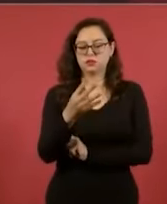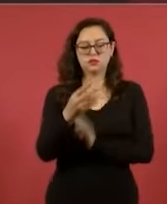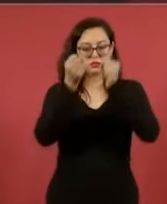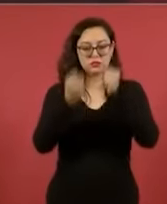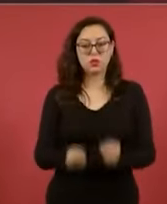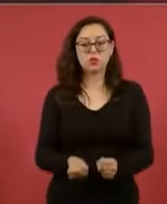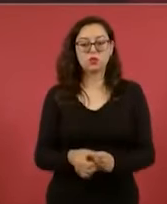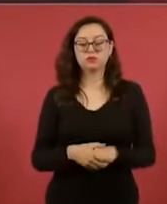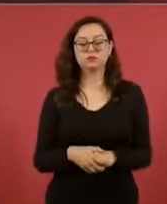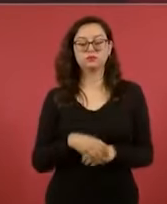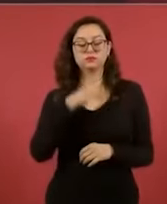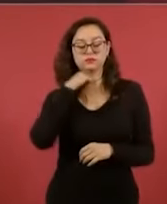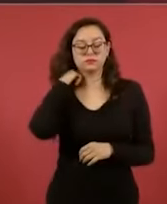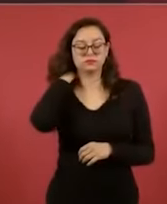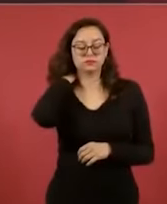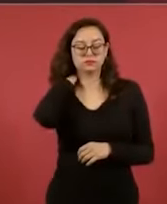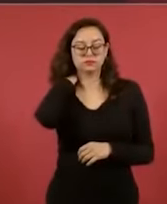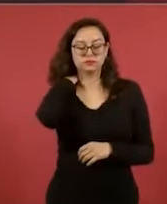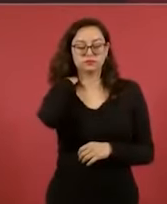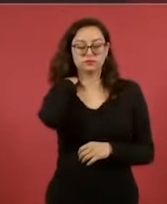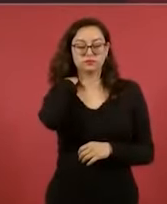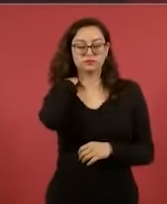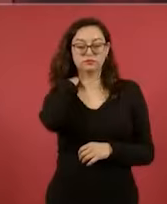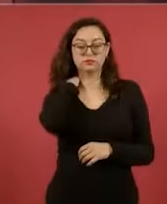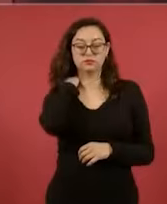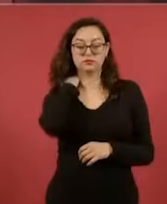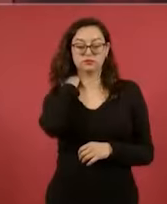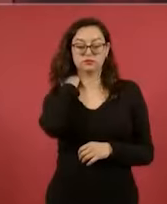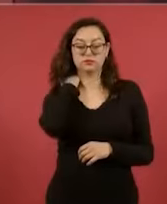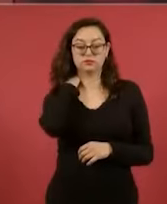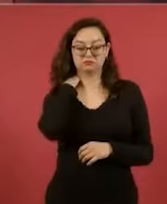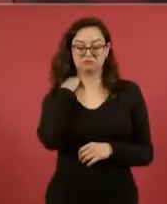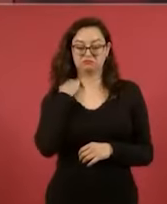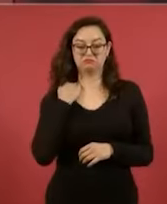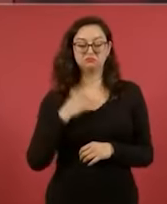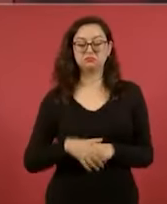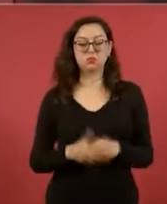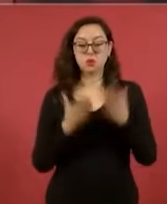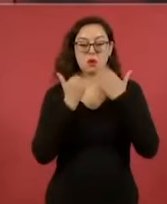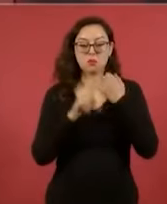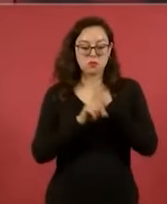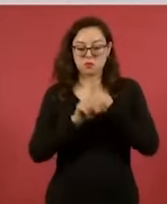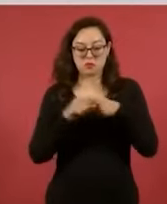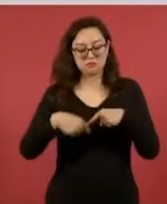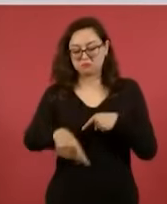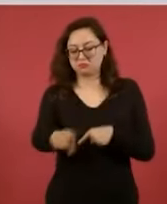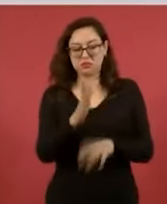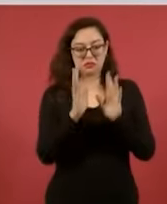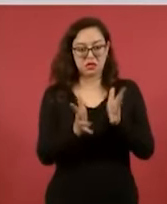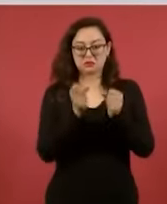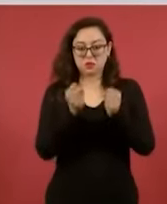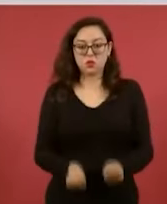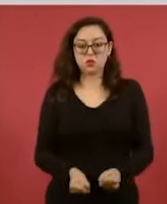Me refiero a lo que se va a aportar de subsidio con esos